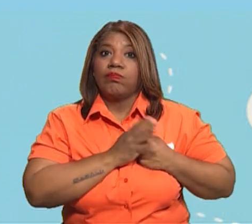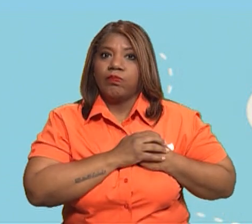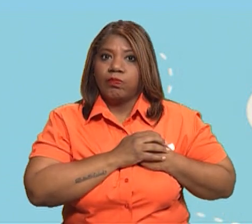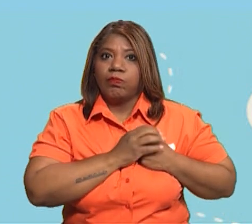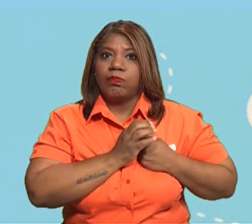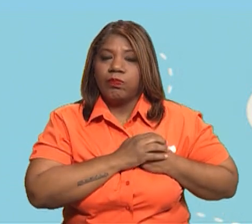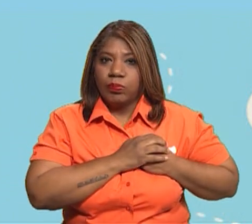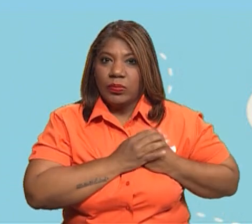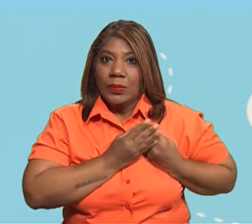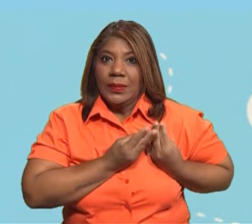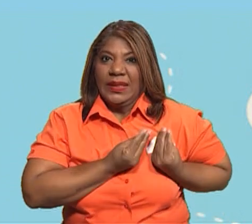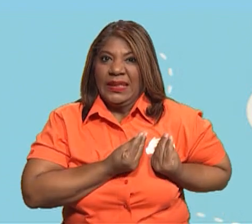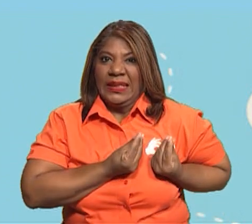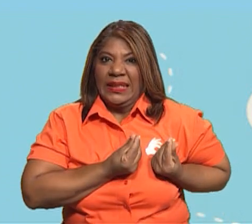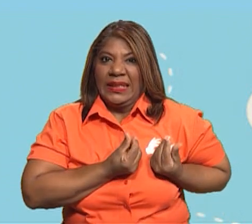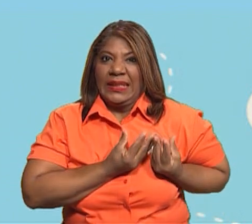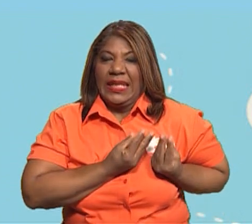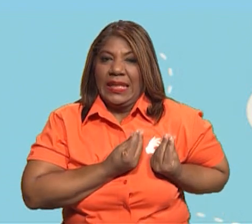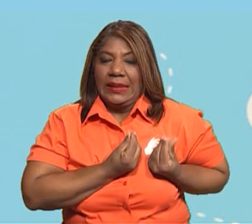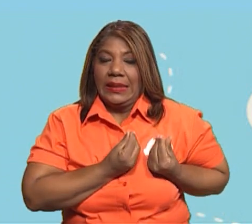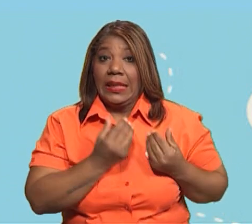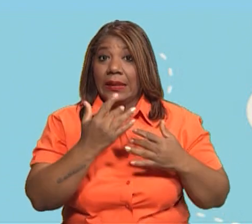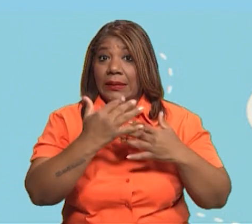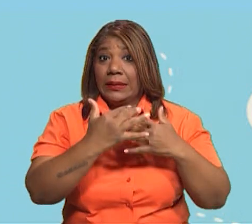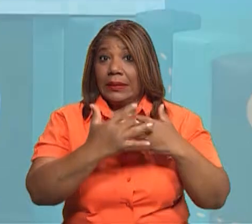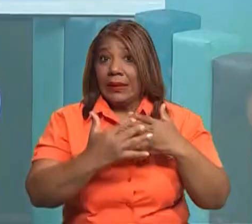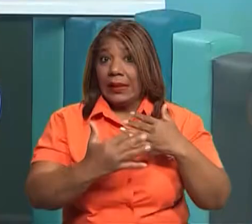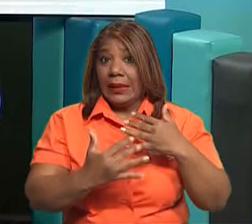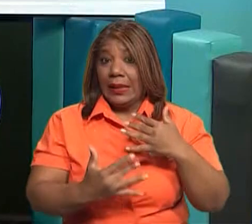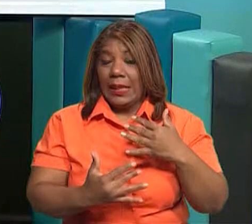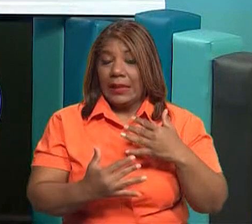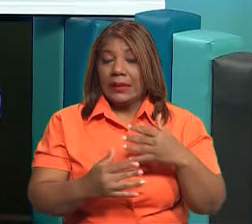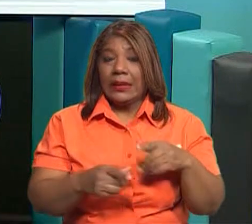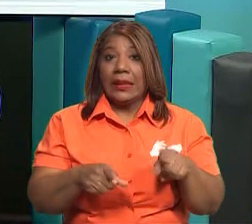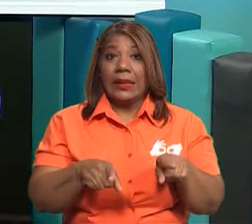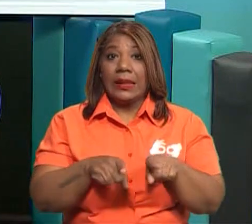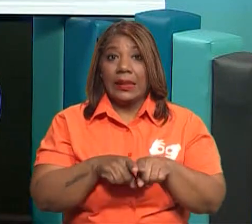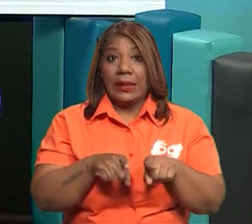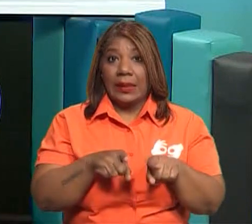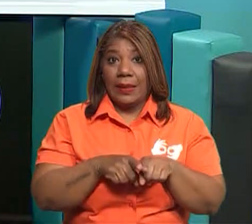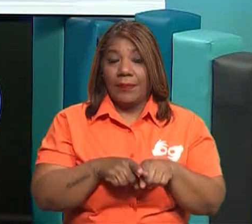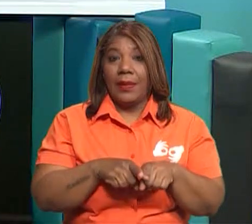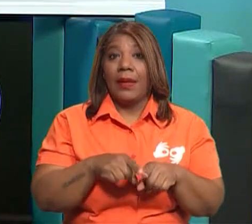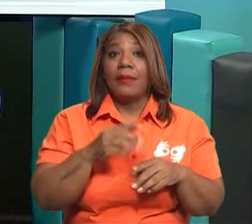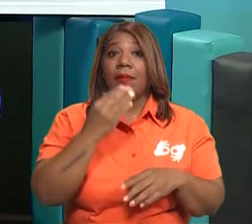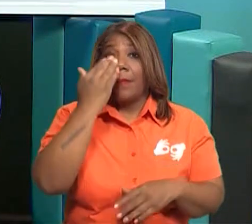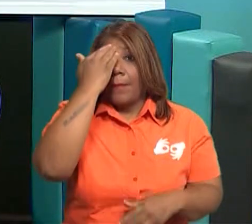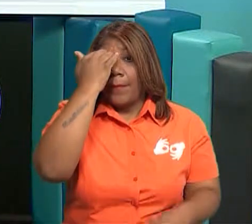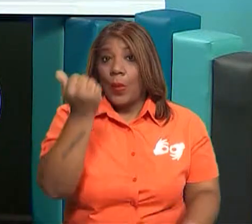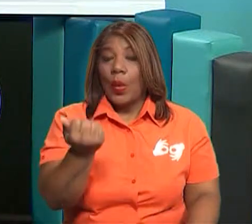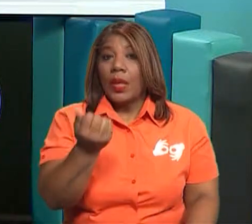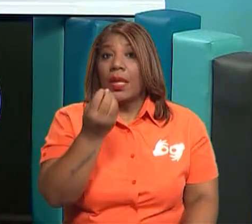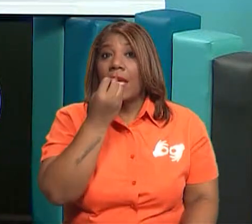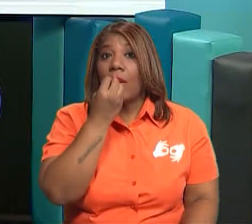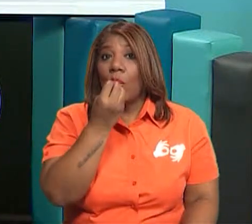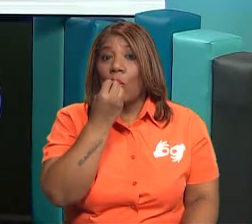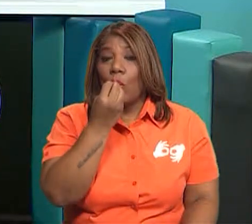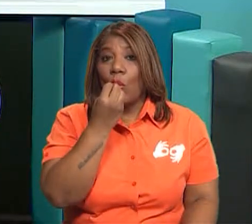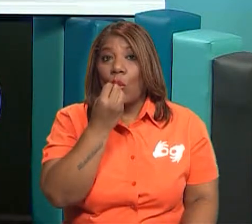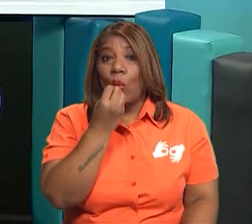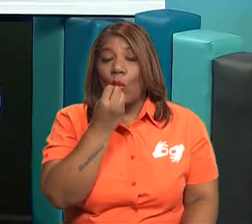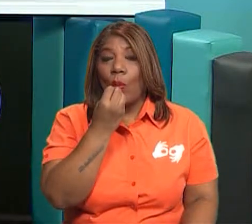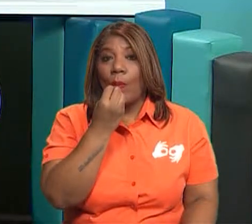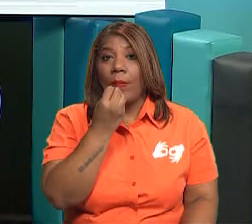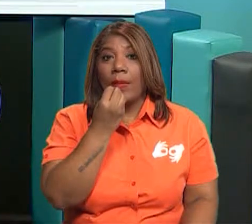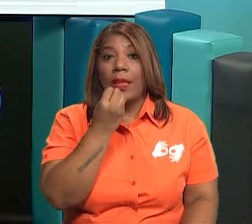hay problemas en la sangre, hay problemas de diferentes índoles por nosotros consumir alimentos que